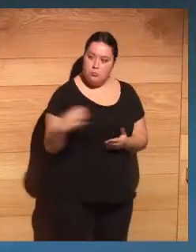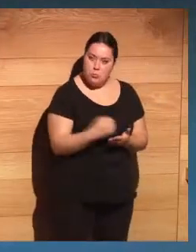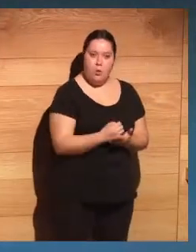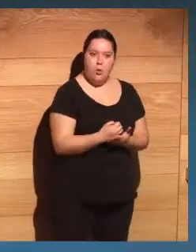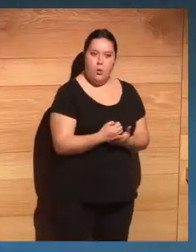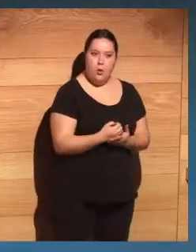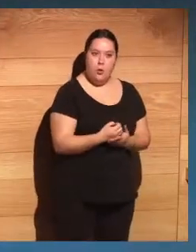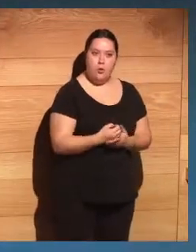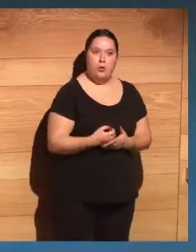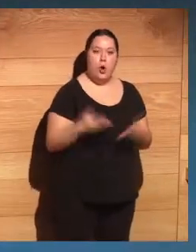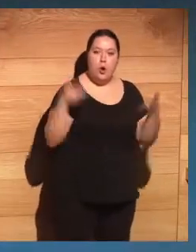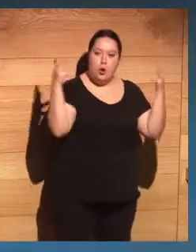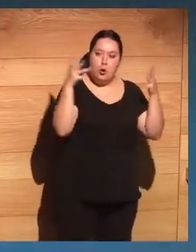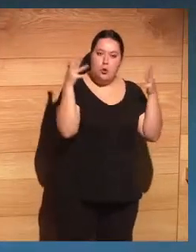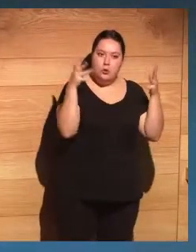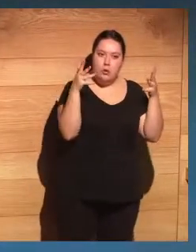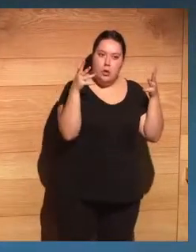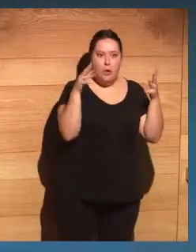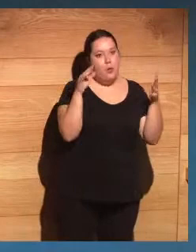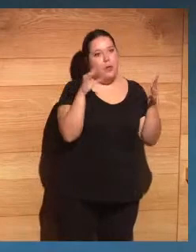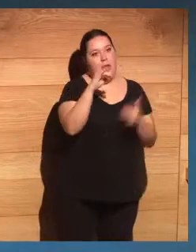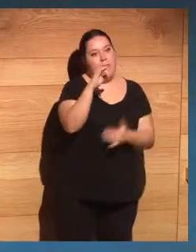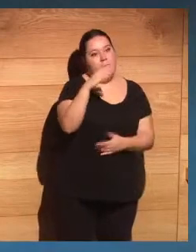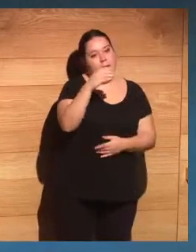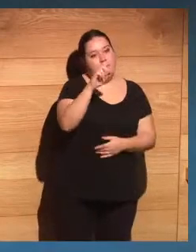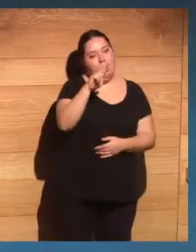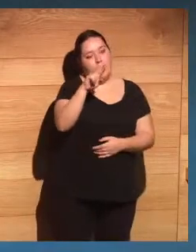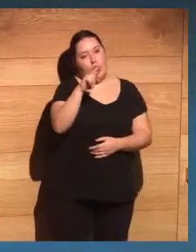el Consejo Asesor de CiberCotizante.